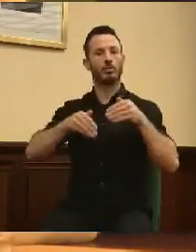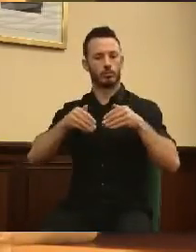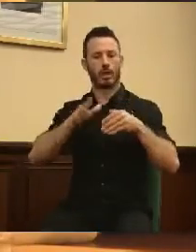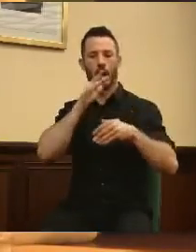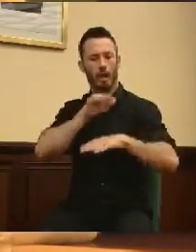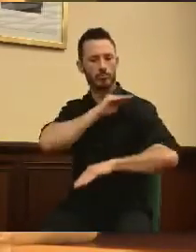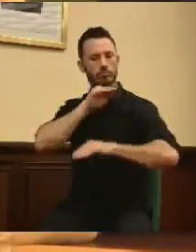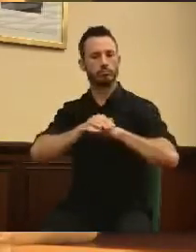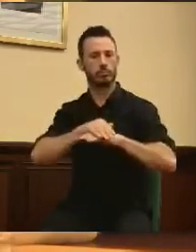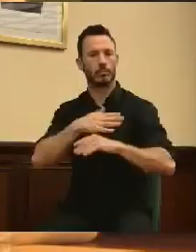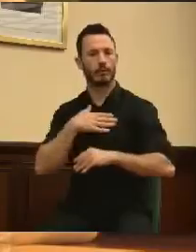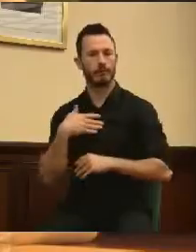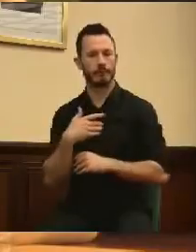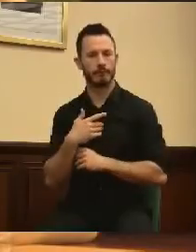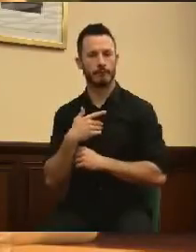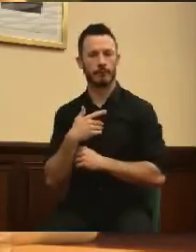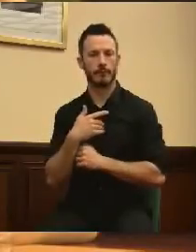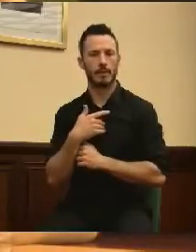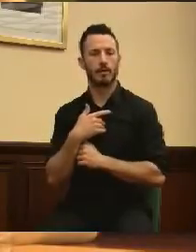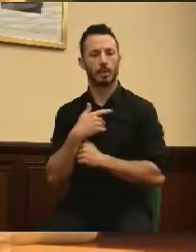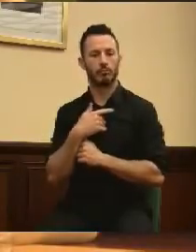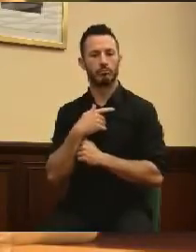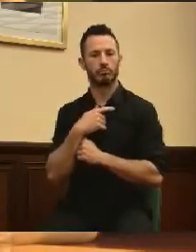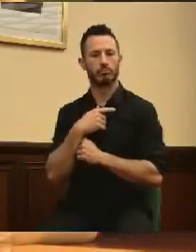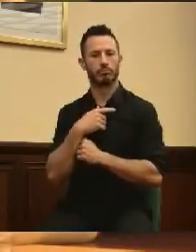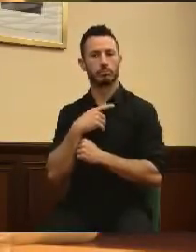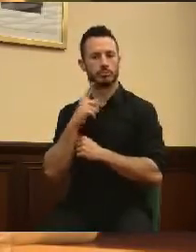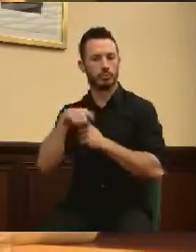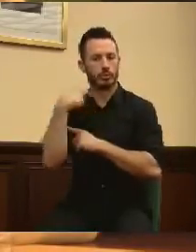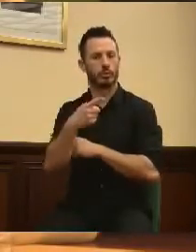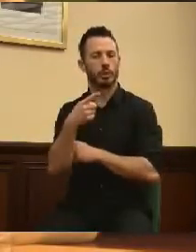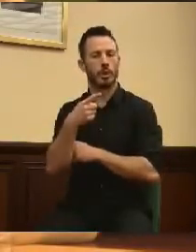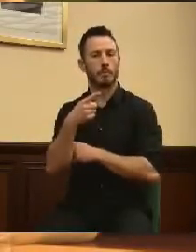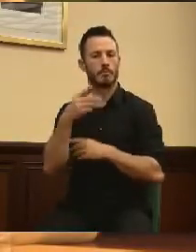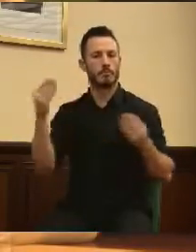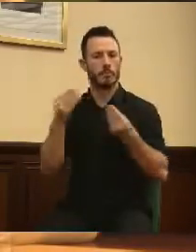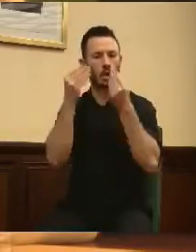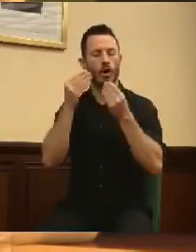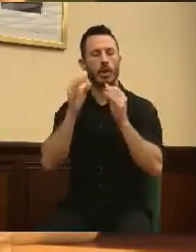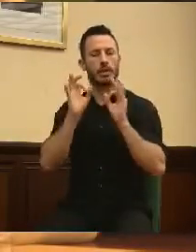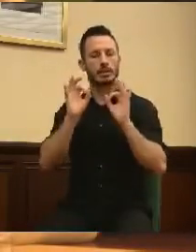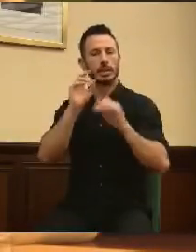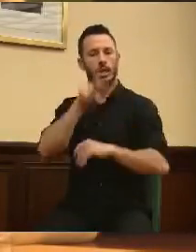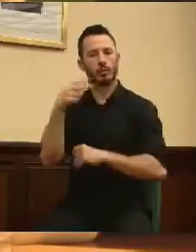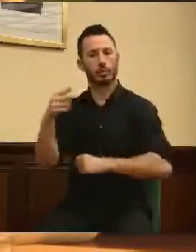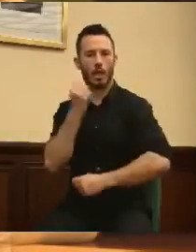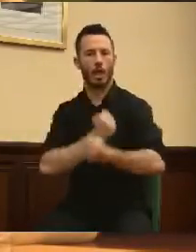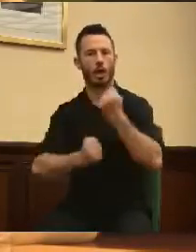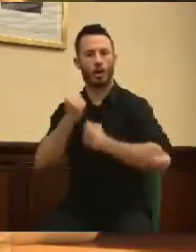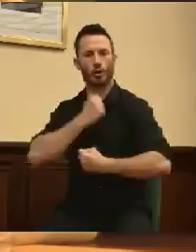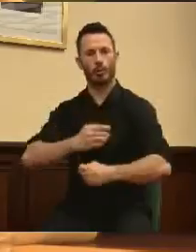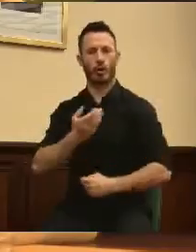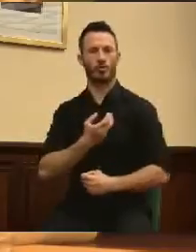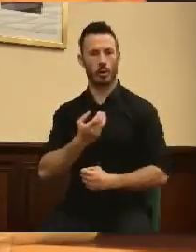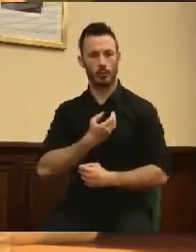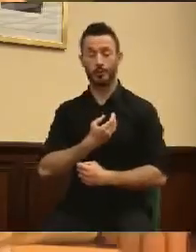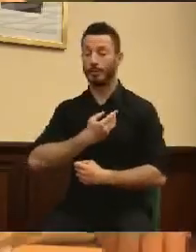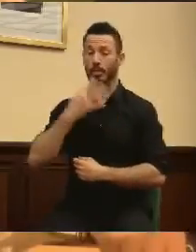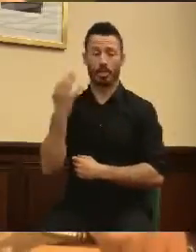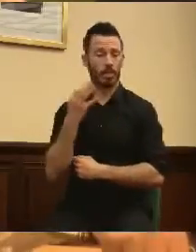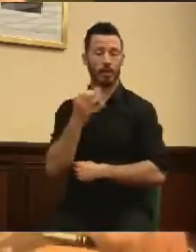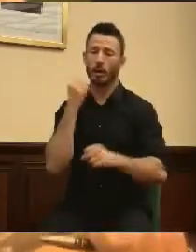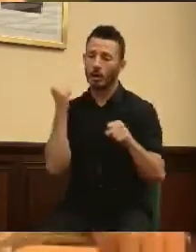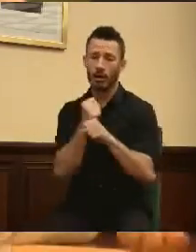género de duda una mejora muy sustancial de los resultados económicos de este ayuntamiento, pero para ello es imprescindible